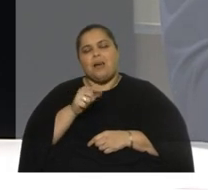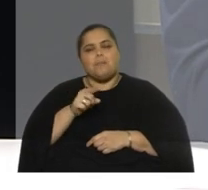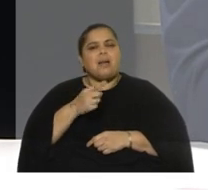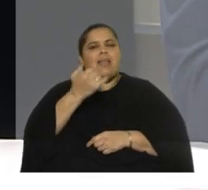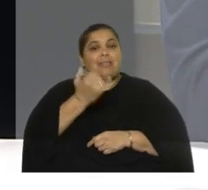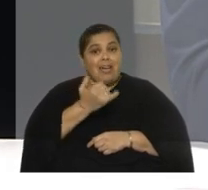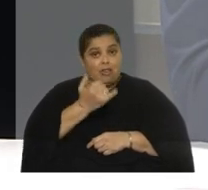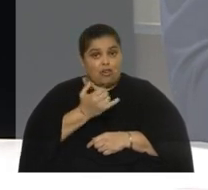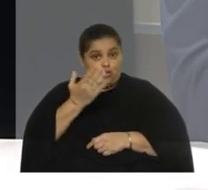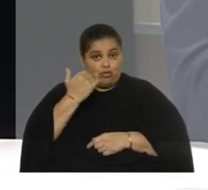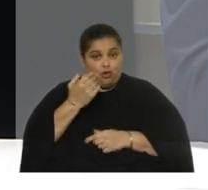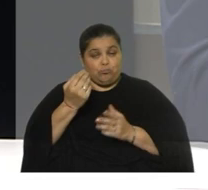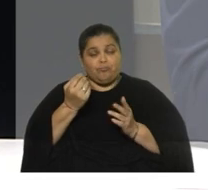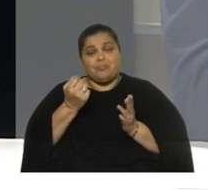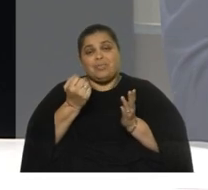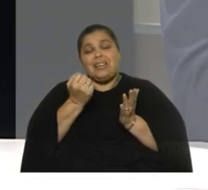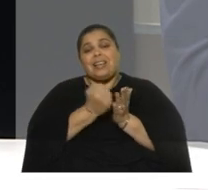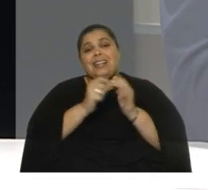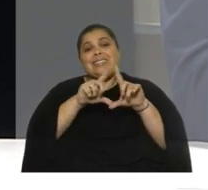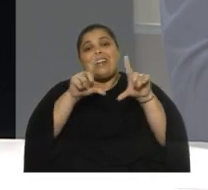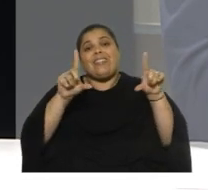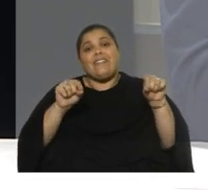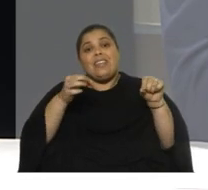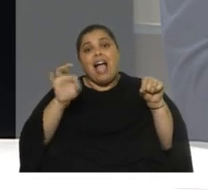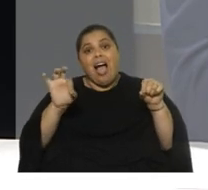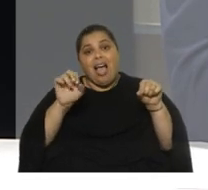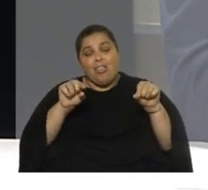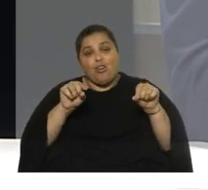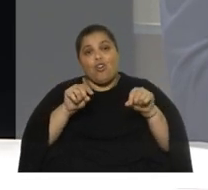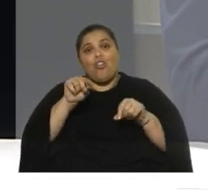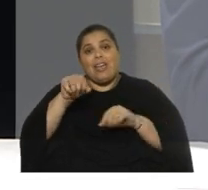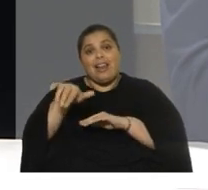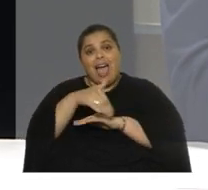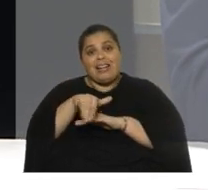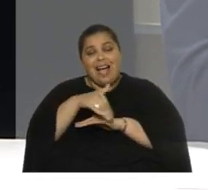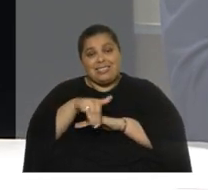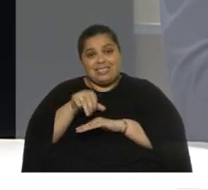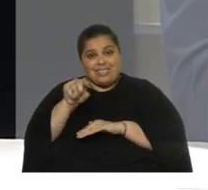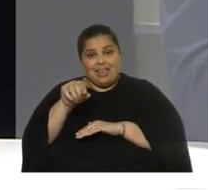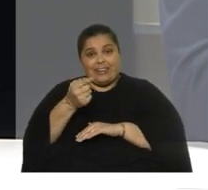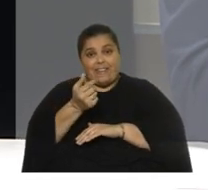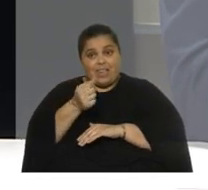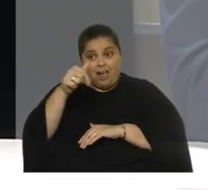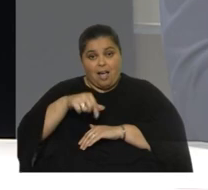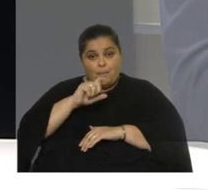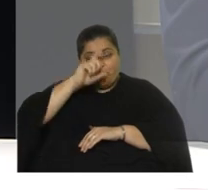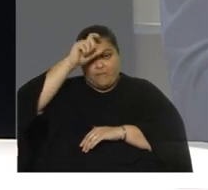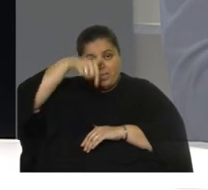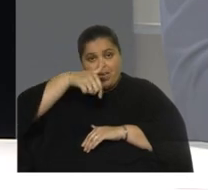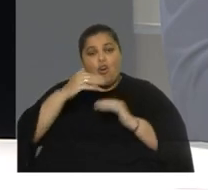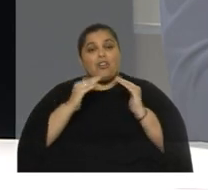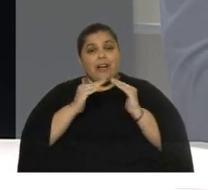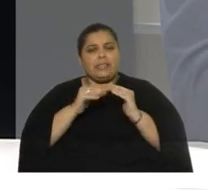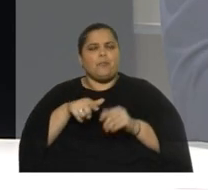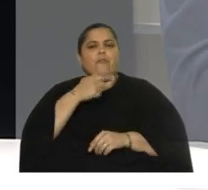saqué el certificado hace muchos años de la casa de la calle Rivera y es muy